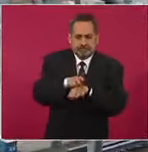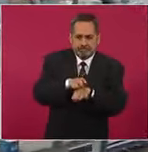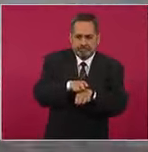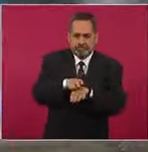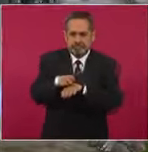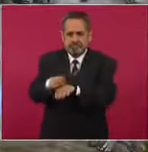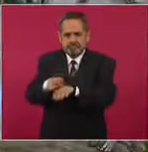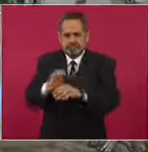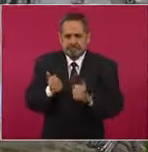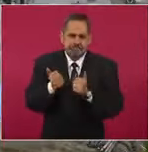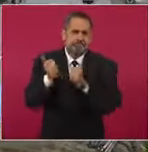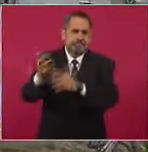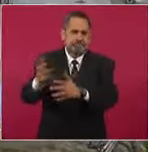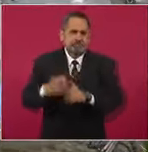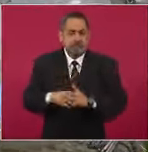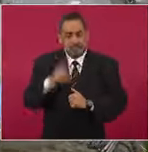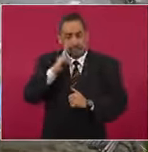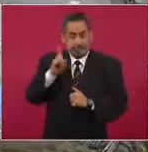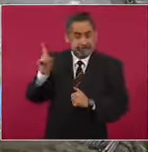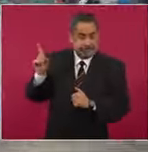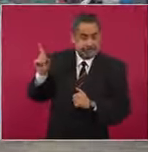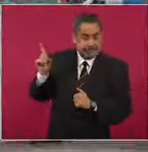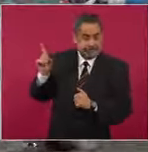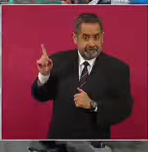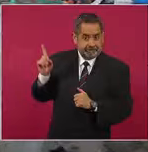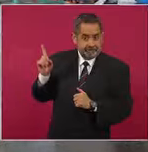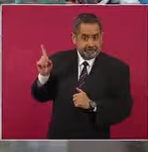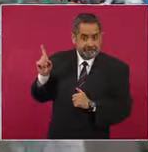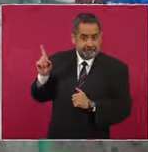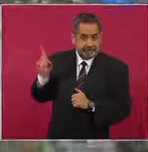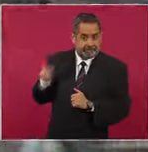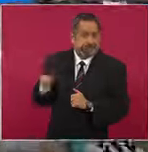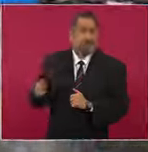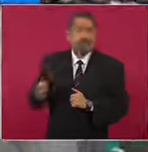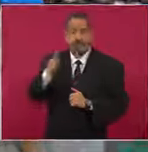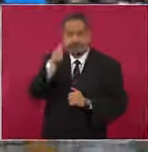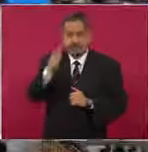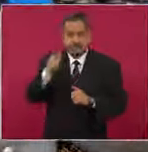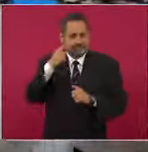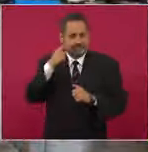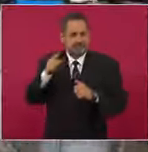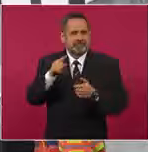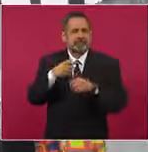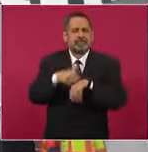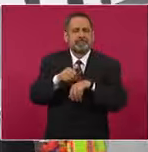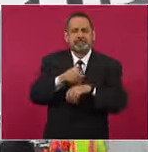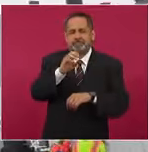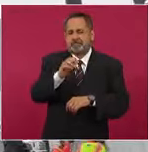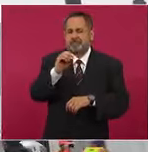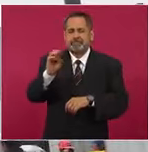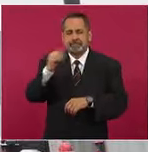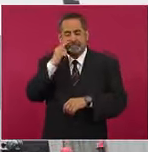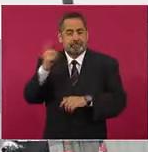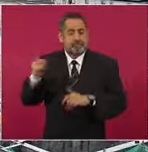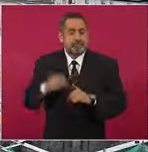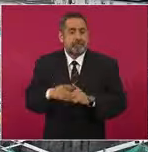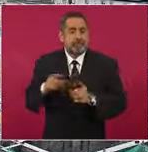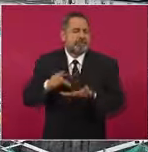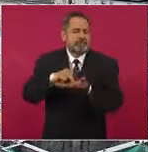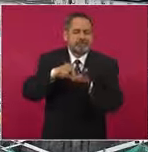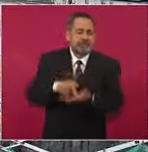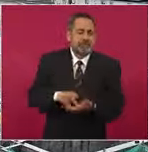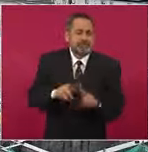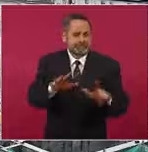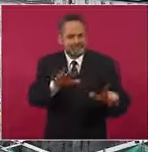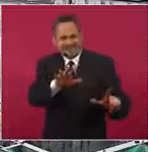proceso. Se llevó a cabo el traslado y montaje del primer módulo en el RACPAR-009 en la planta catalítica. Estos módulos pesan más de